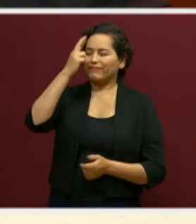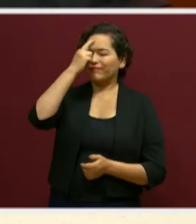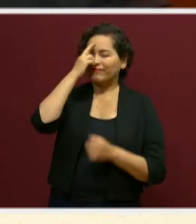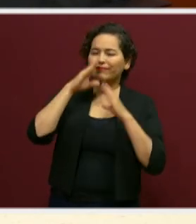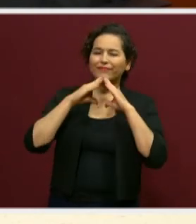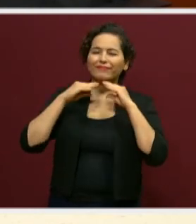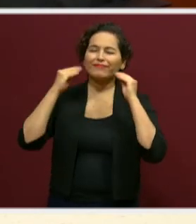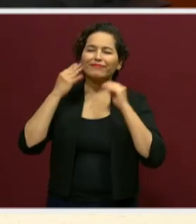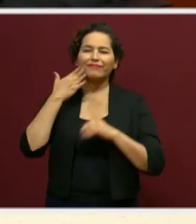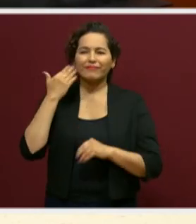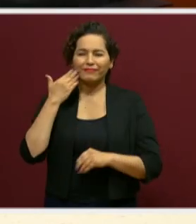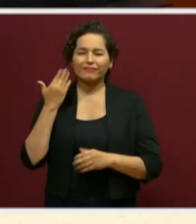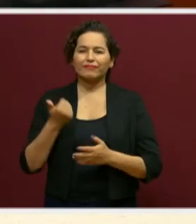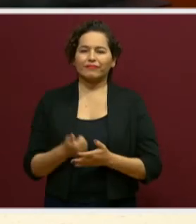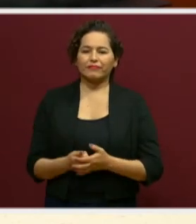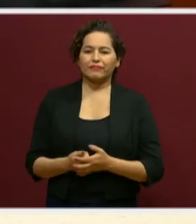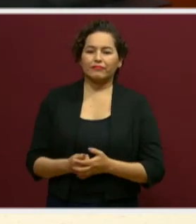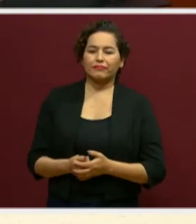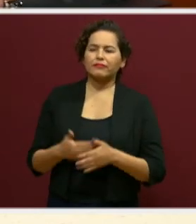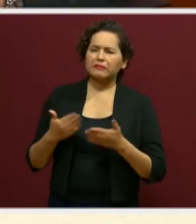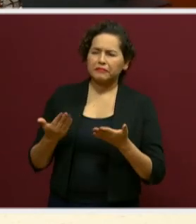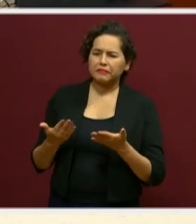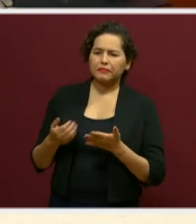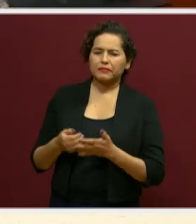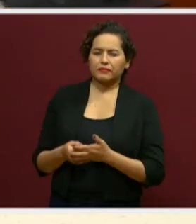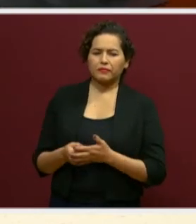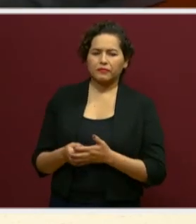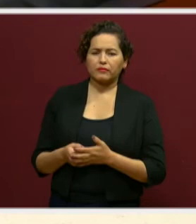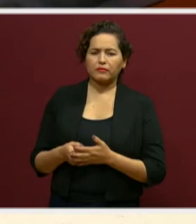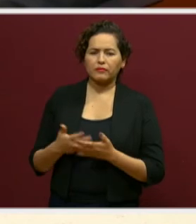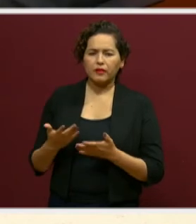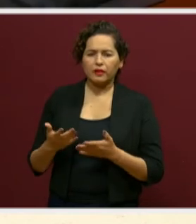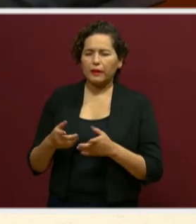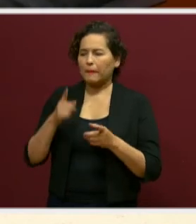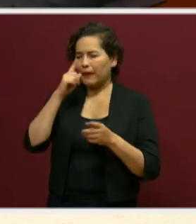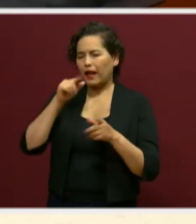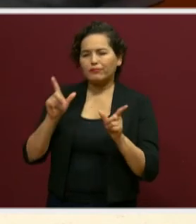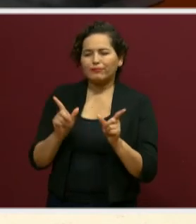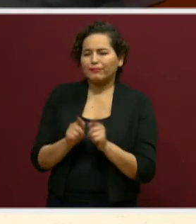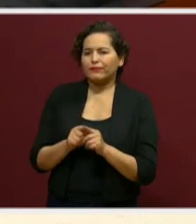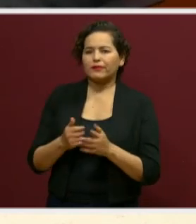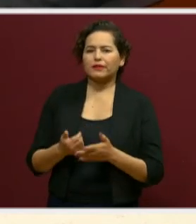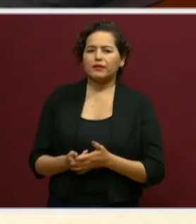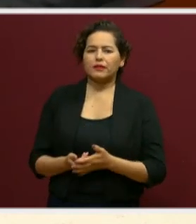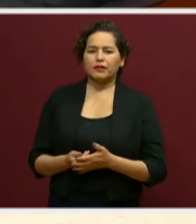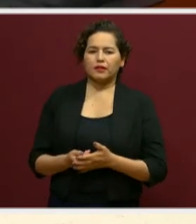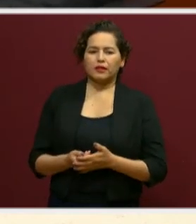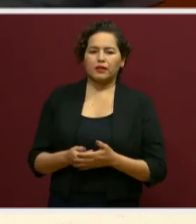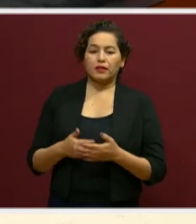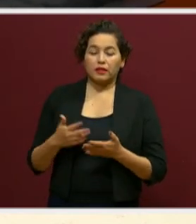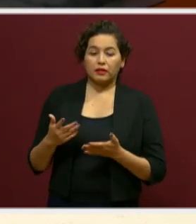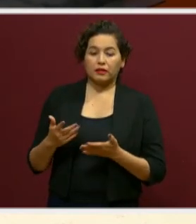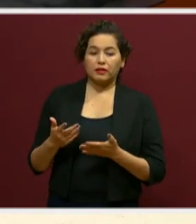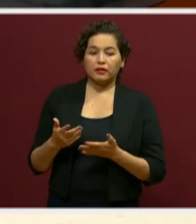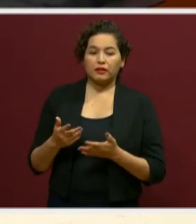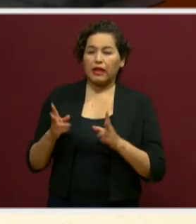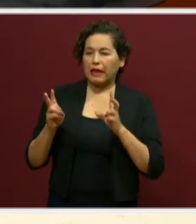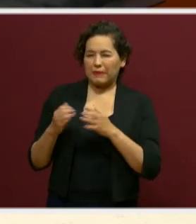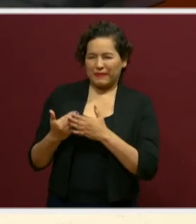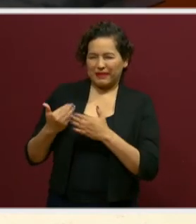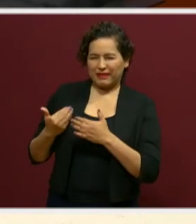amable. Y, bueno, justamente, secretario, para, a manera de conclusión, ¿no?, retomando el tema anterior,